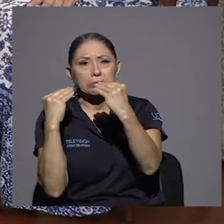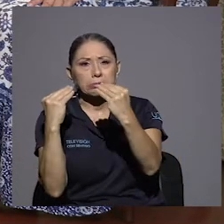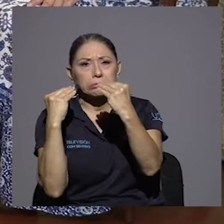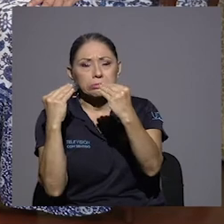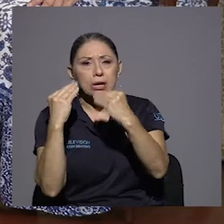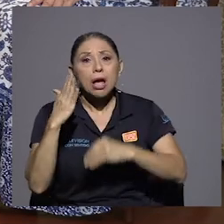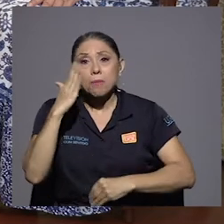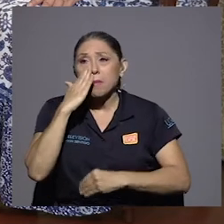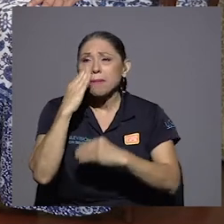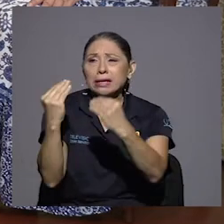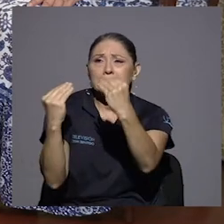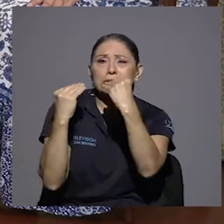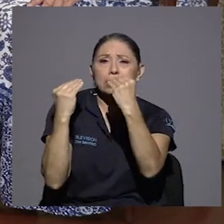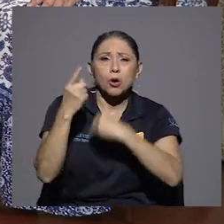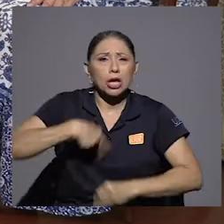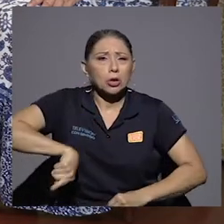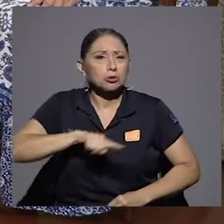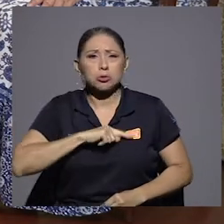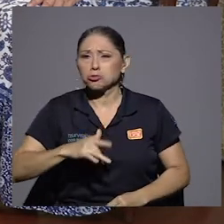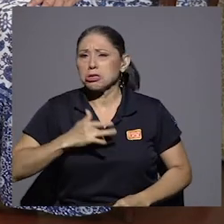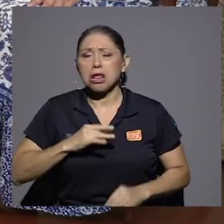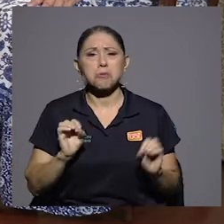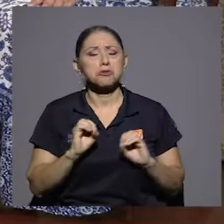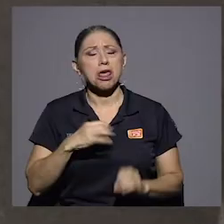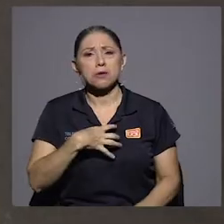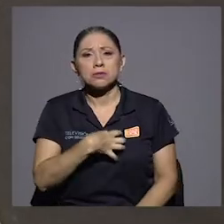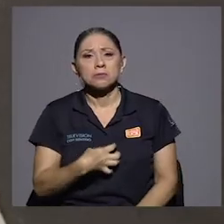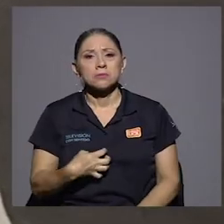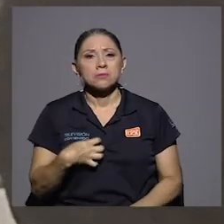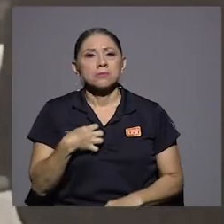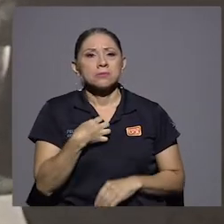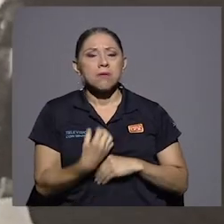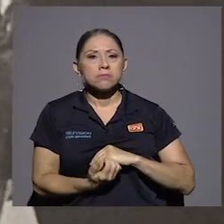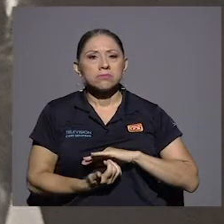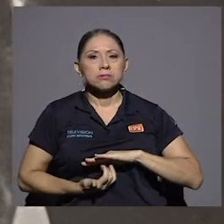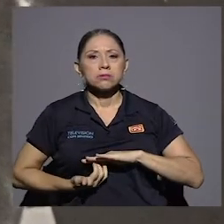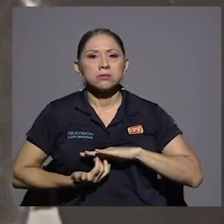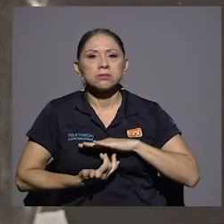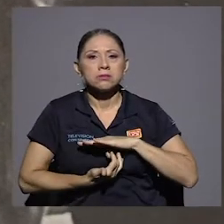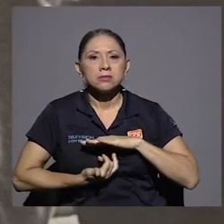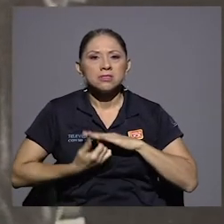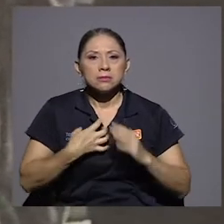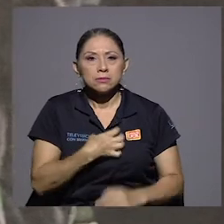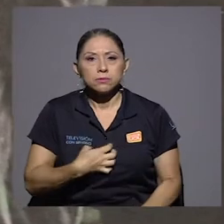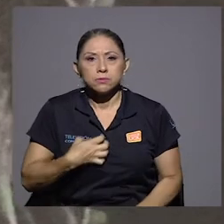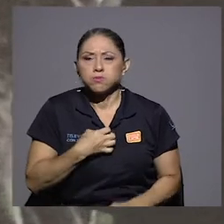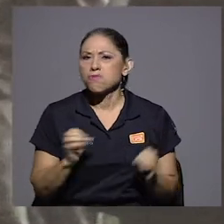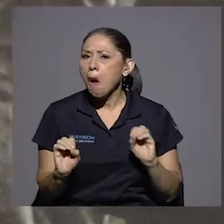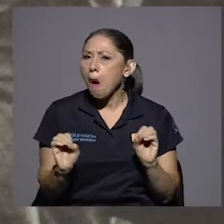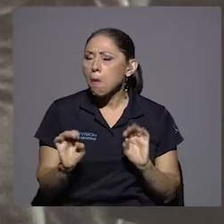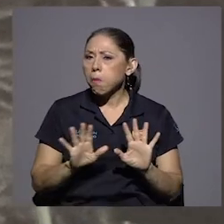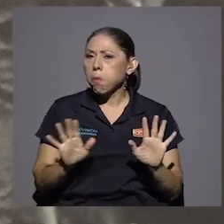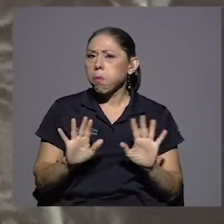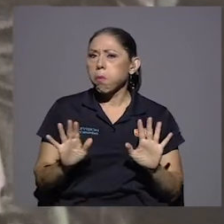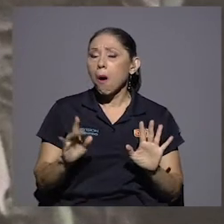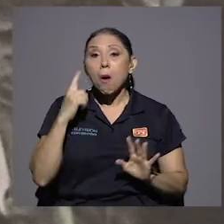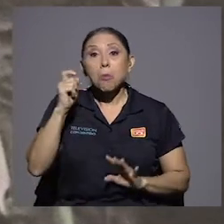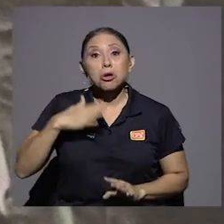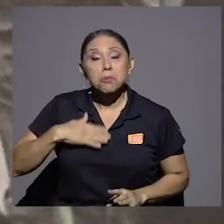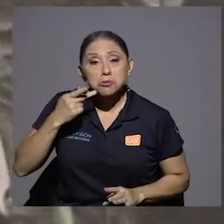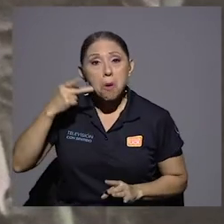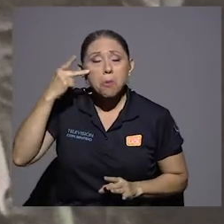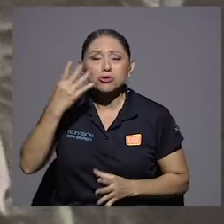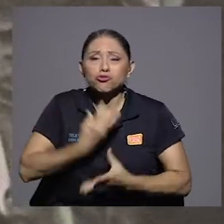rencores, a no vivir amargados por todo lo que pasaron, porque ellos sufrieron muchísimo.